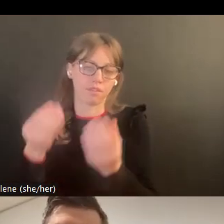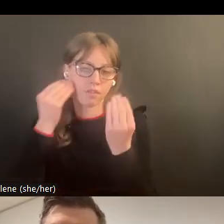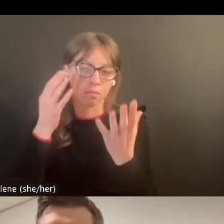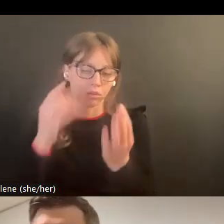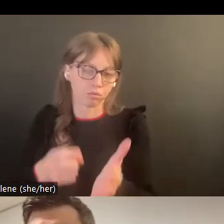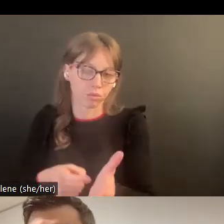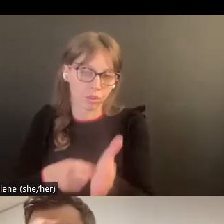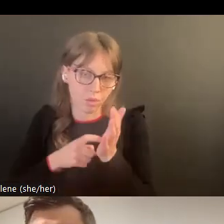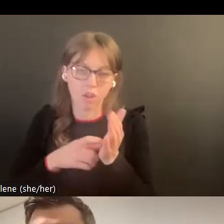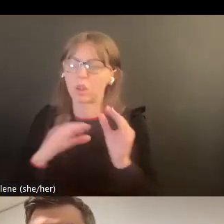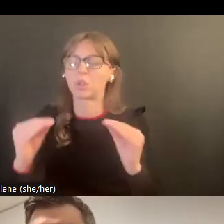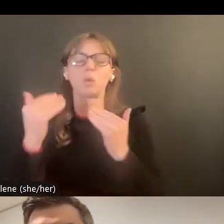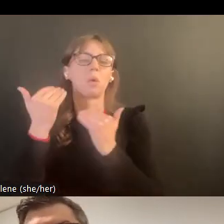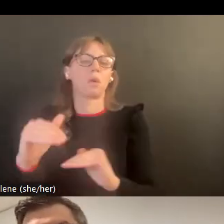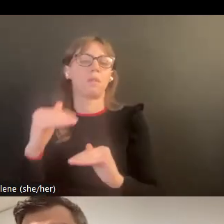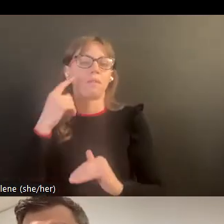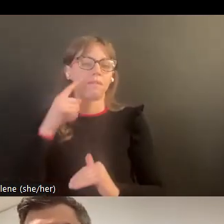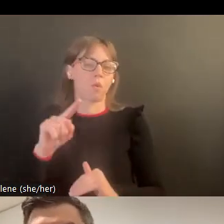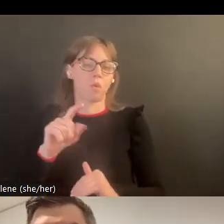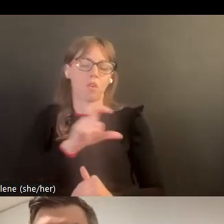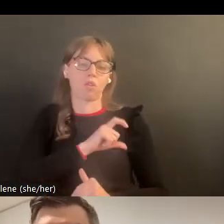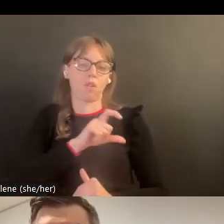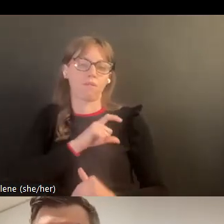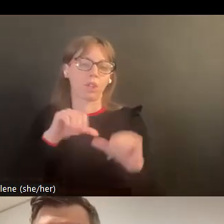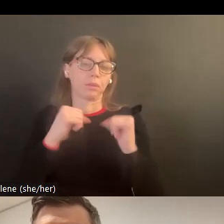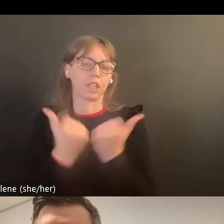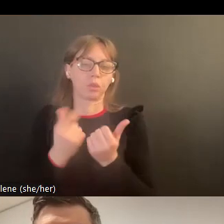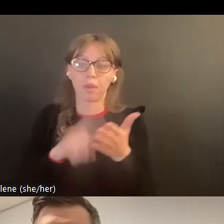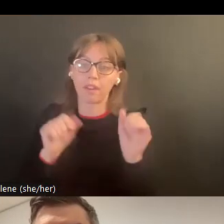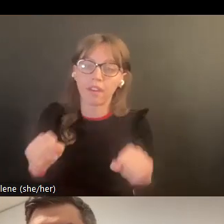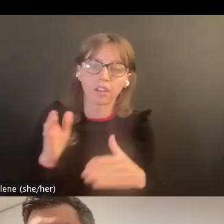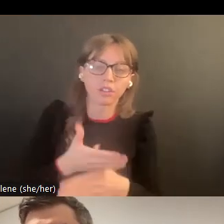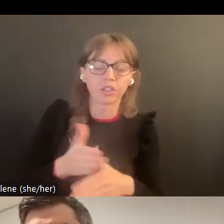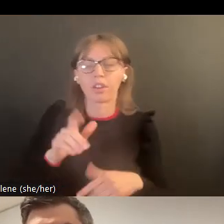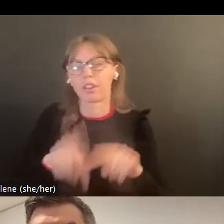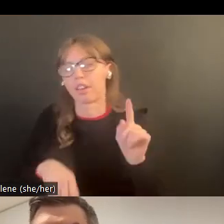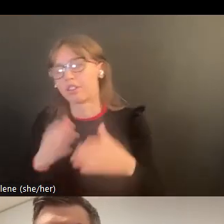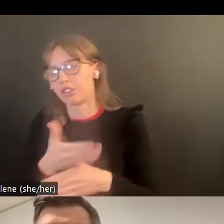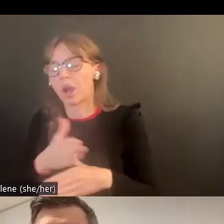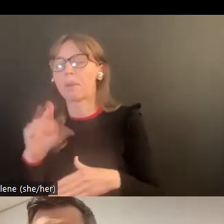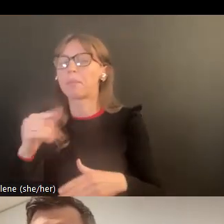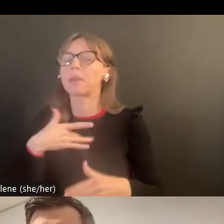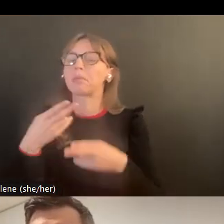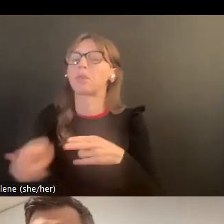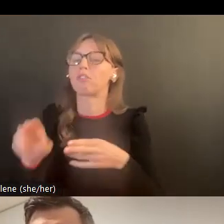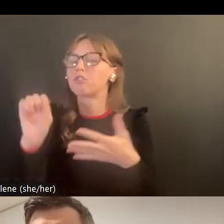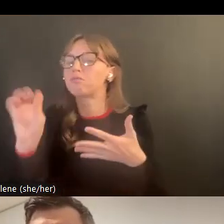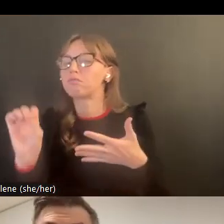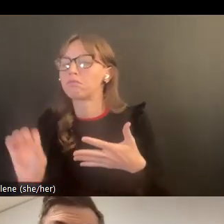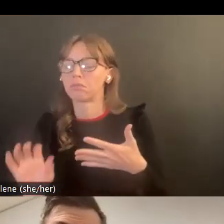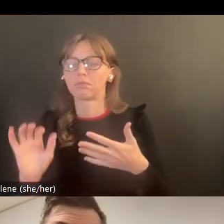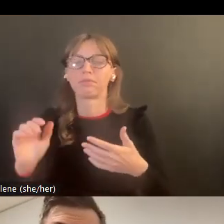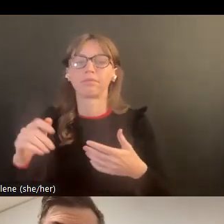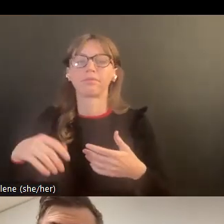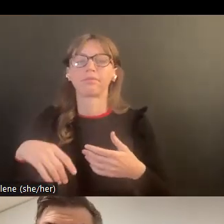necesaria. No hay ninguna restricción, lo que serían los agentes del orden, de la